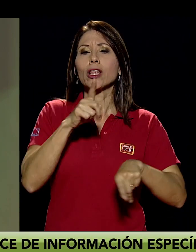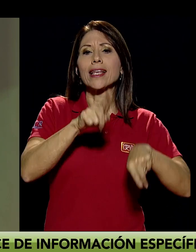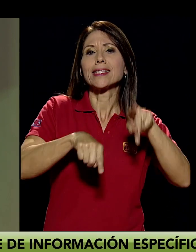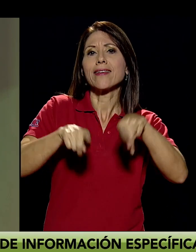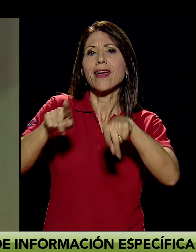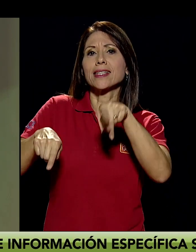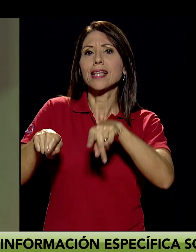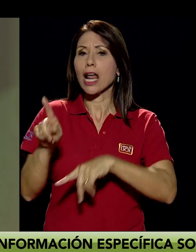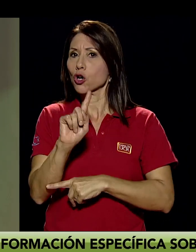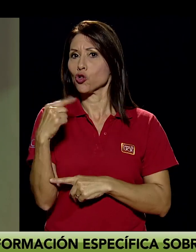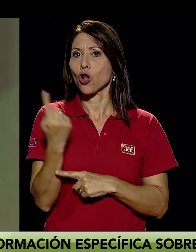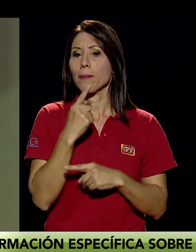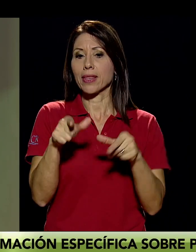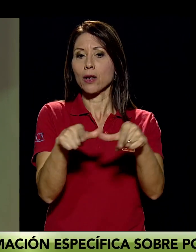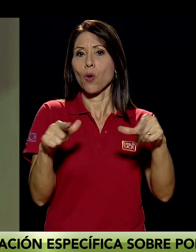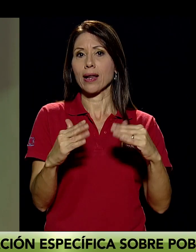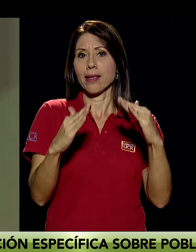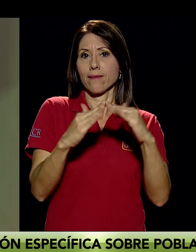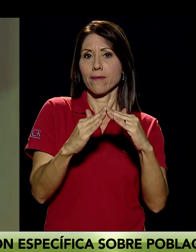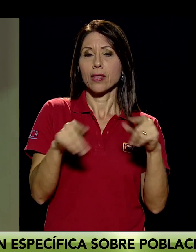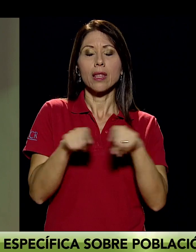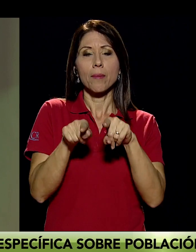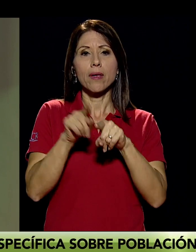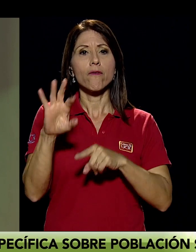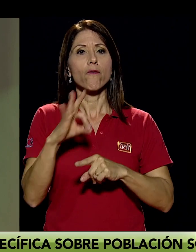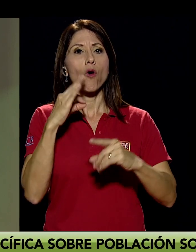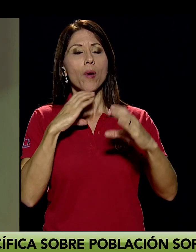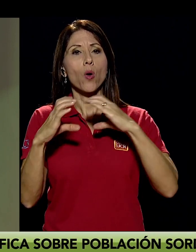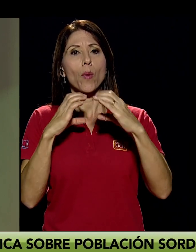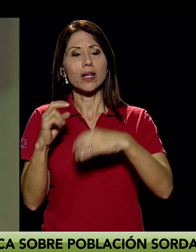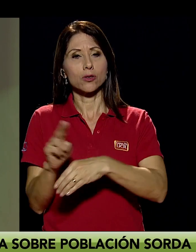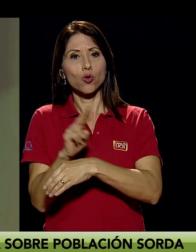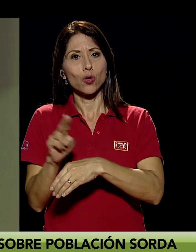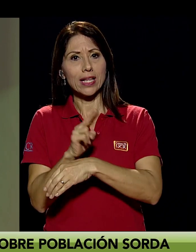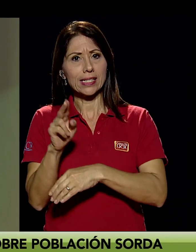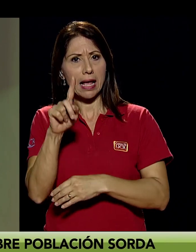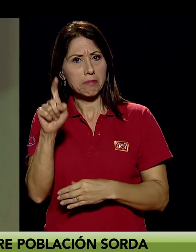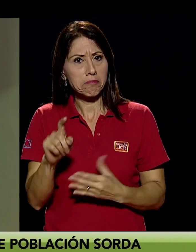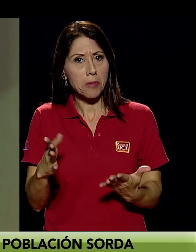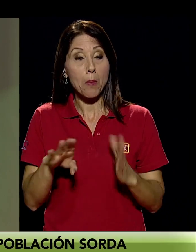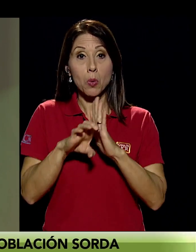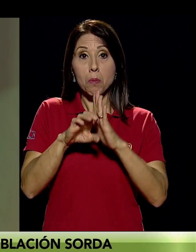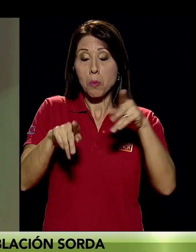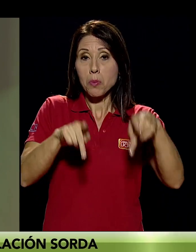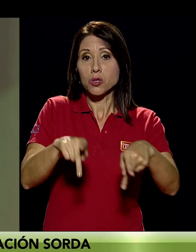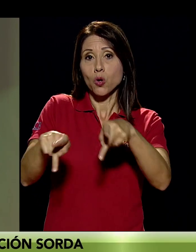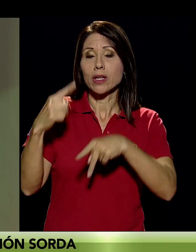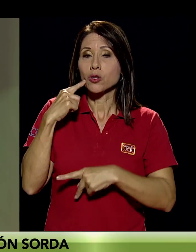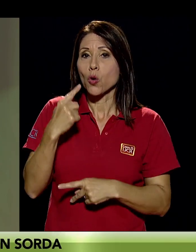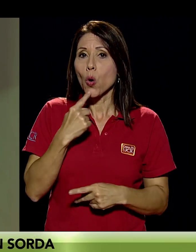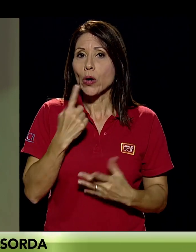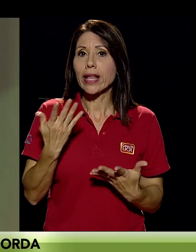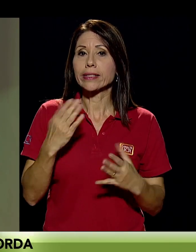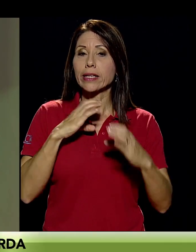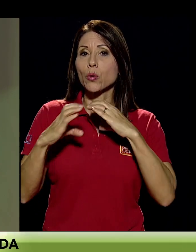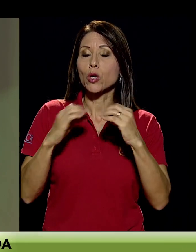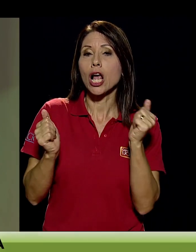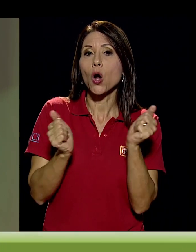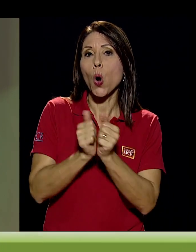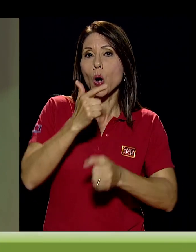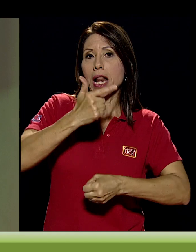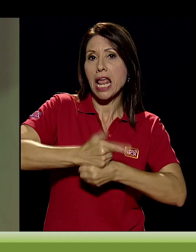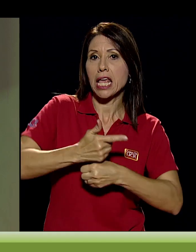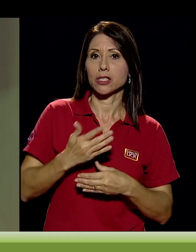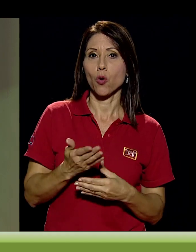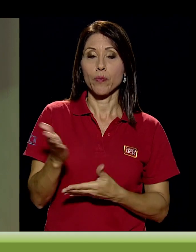por dónde vive, sino por la forma de comunicación que utiliza, verdad. Existen personas sordas que se comunican con la